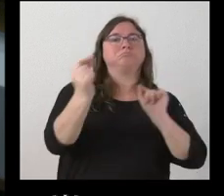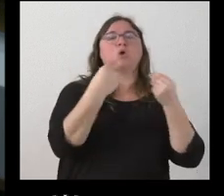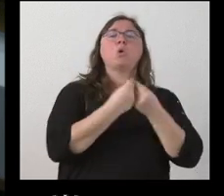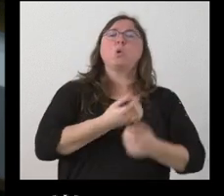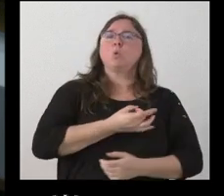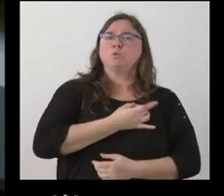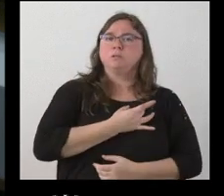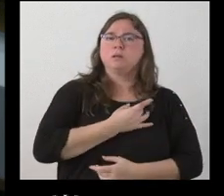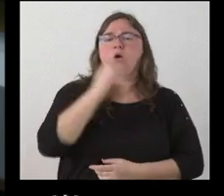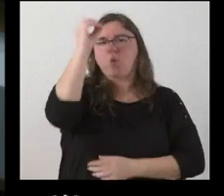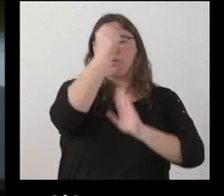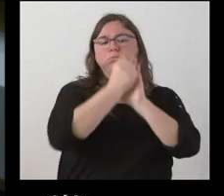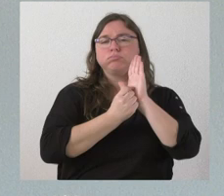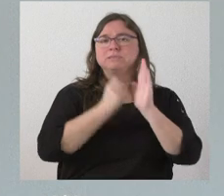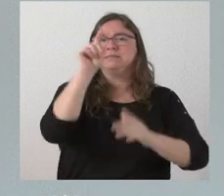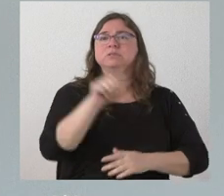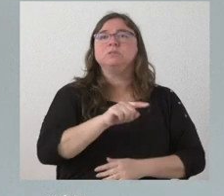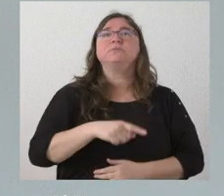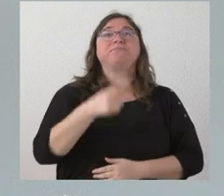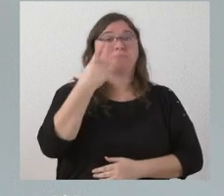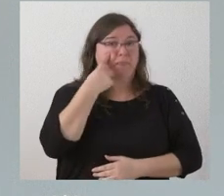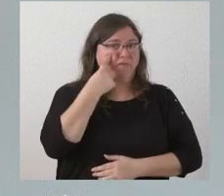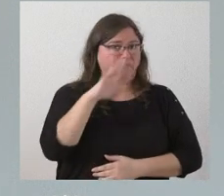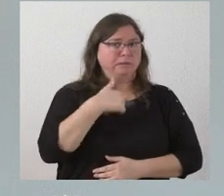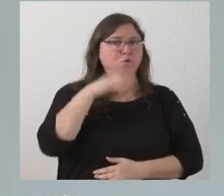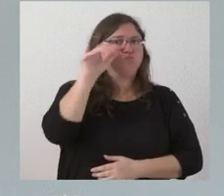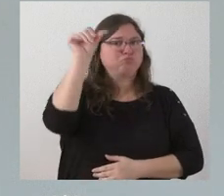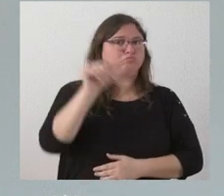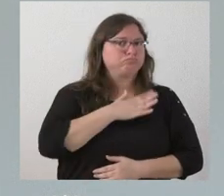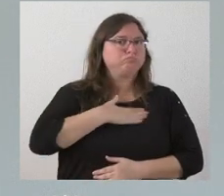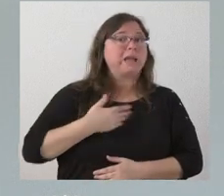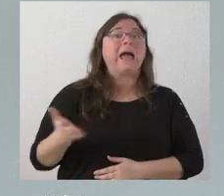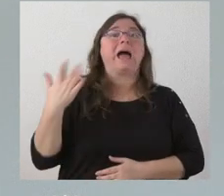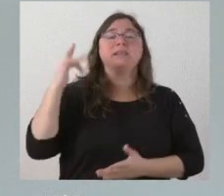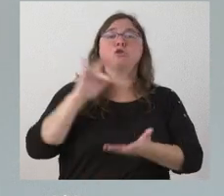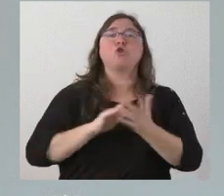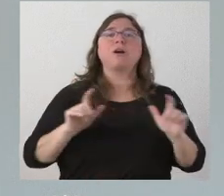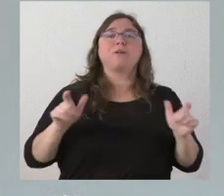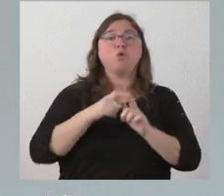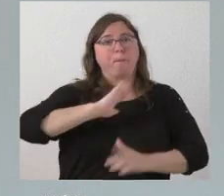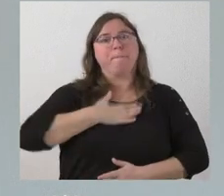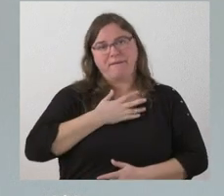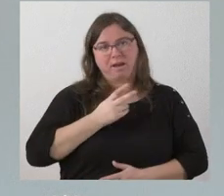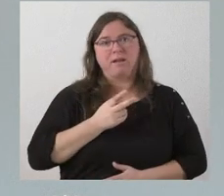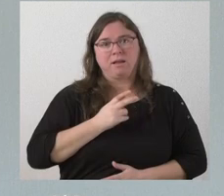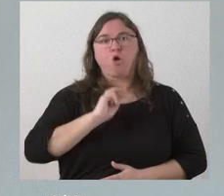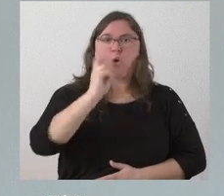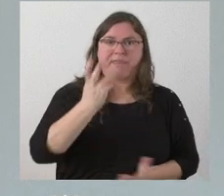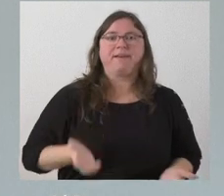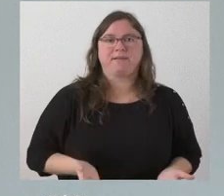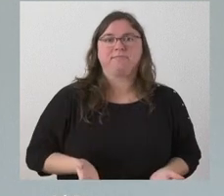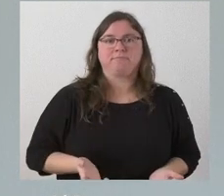sindicatos cada uno de esos aspectos fíjese si estamos dispuestos a escuchar y a debatir que ayer se celebró una reunión y mañana se va a celebrar otra